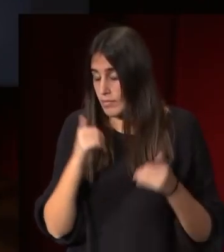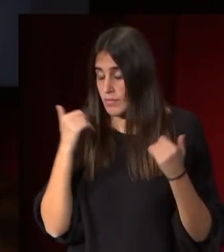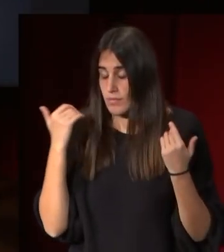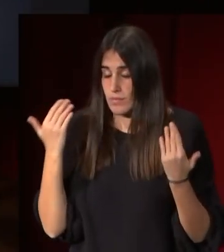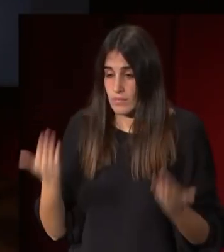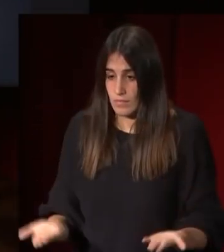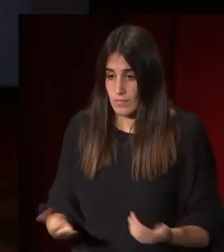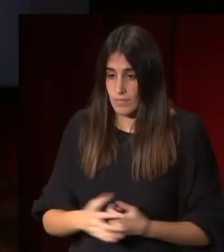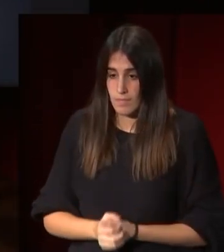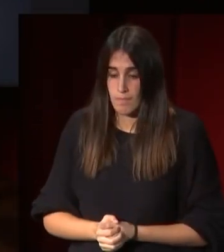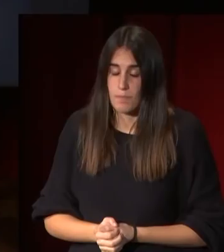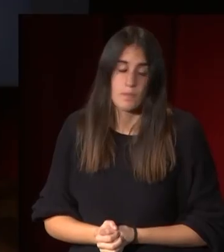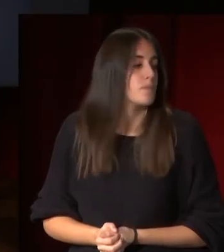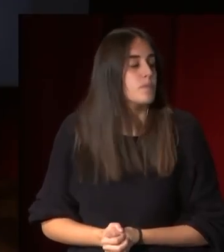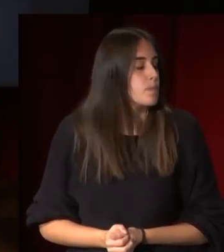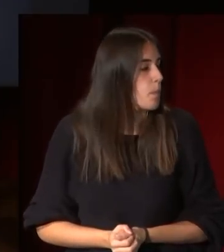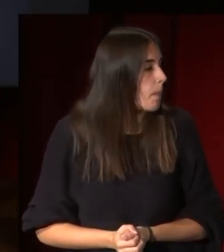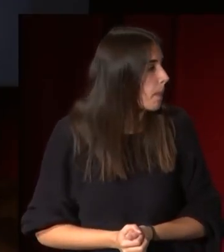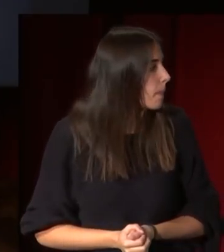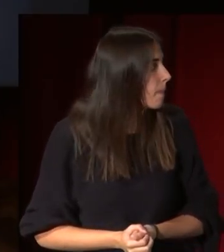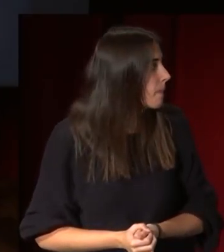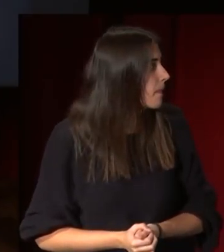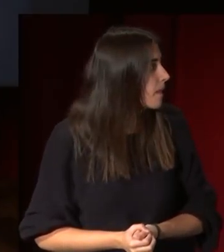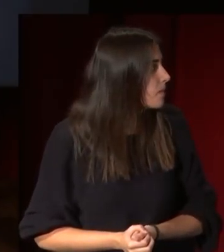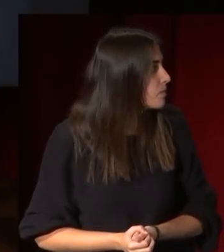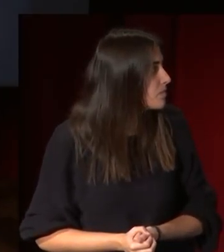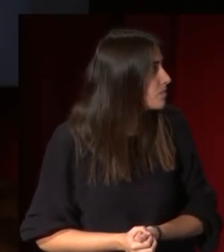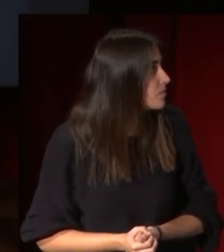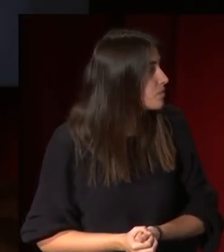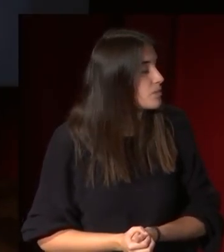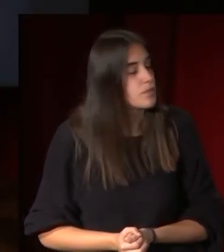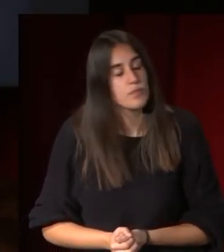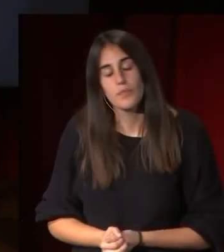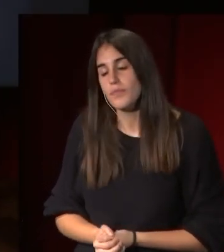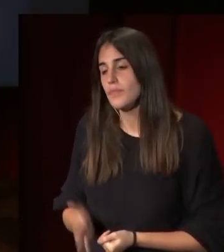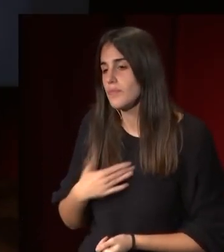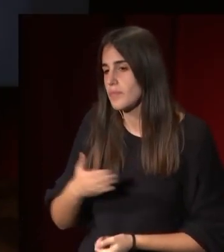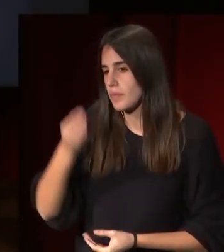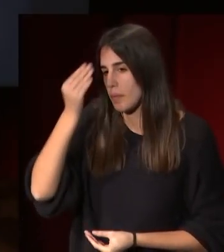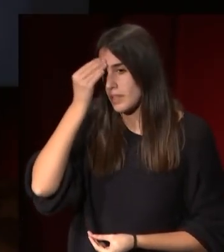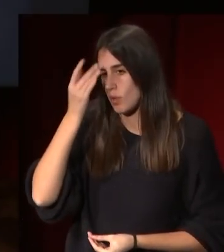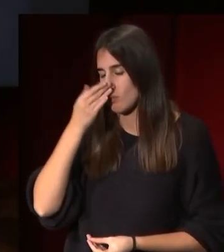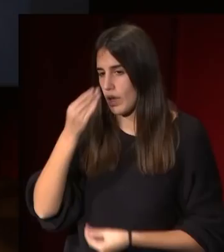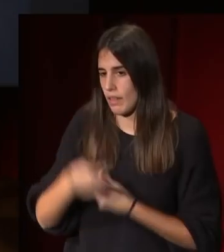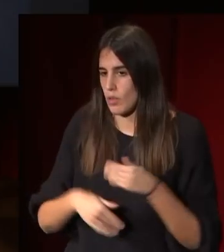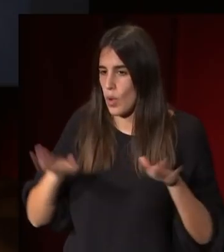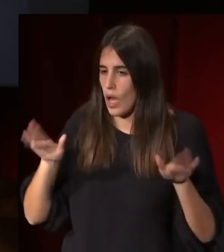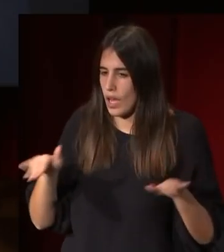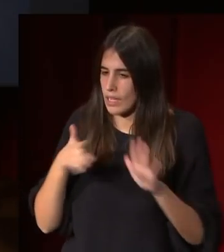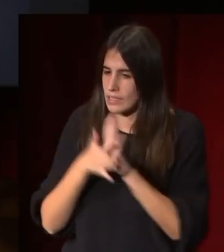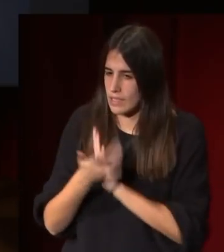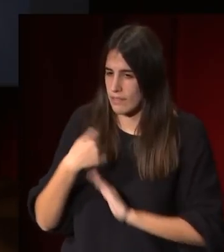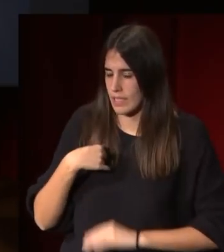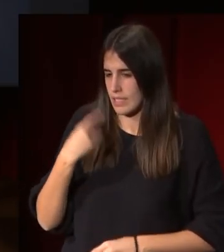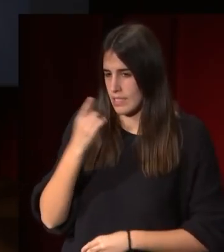y aunque uno piense aisladamente evidentemente está haciendo unos ángeles que invitan al silencio